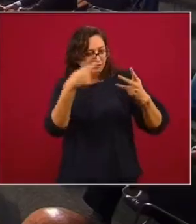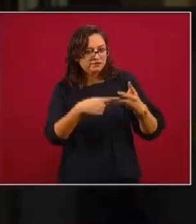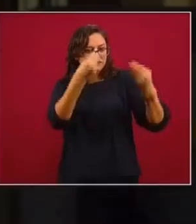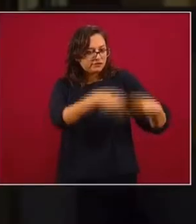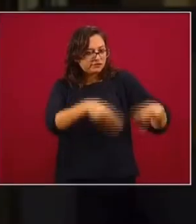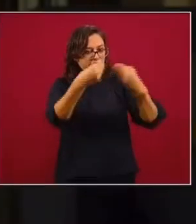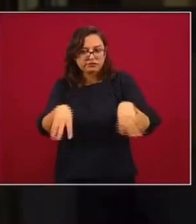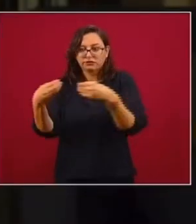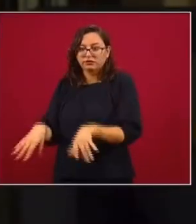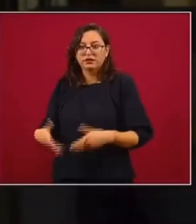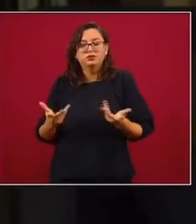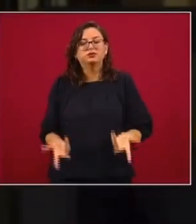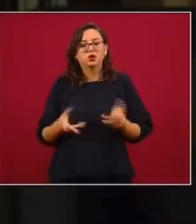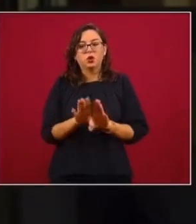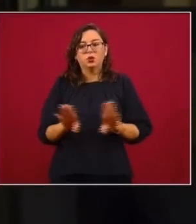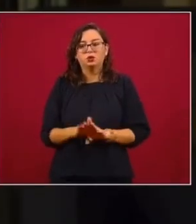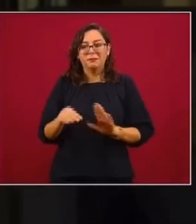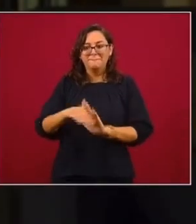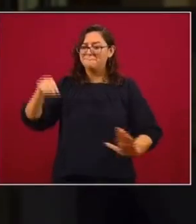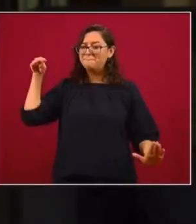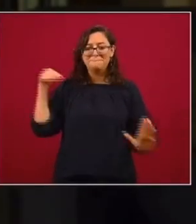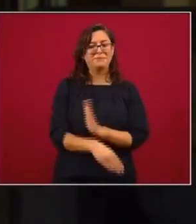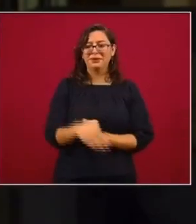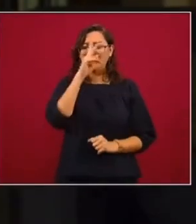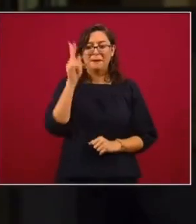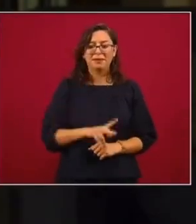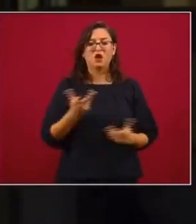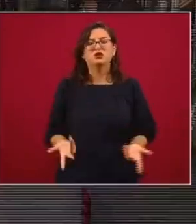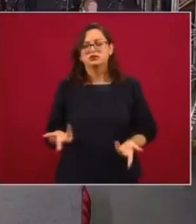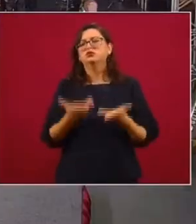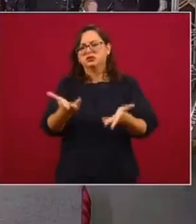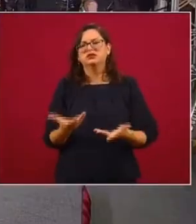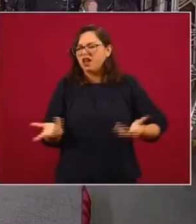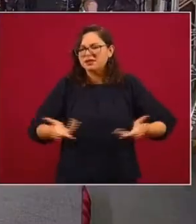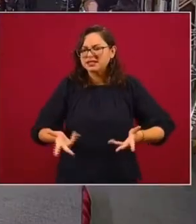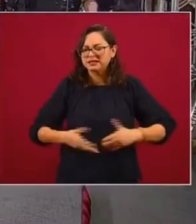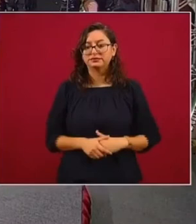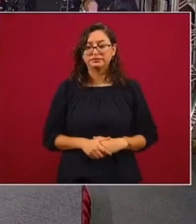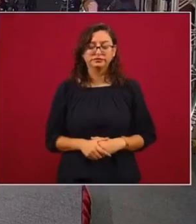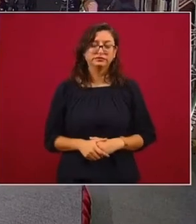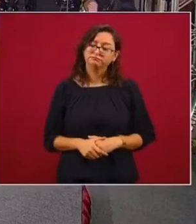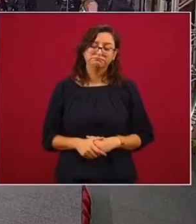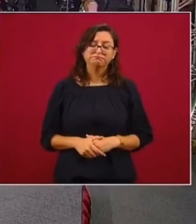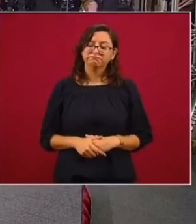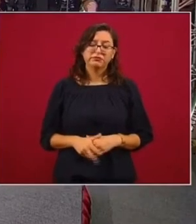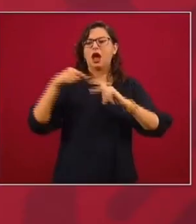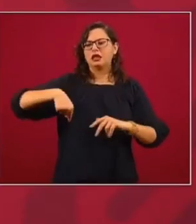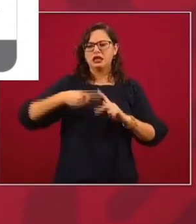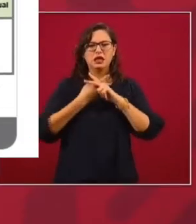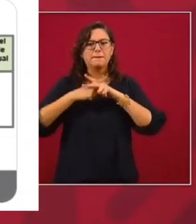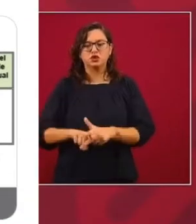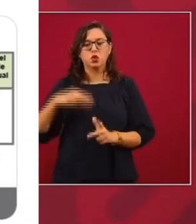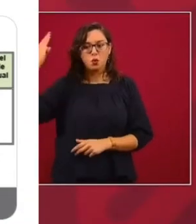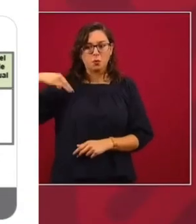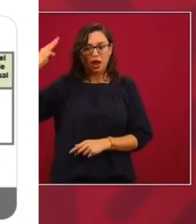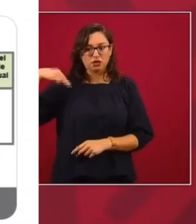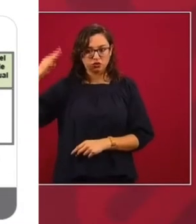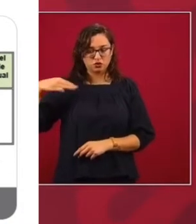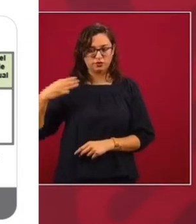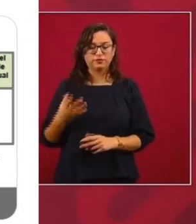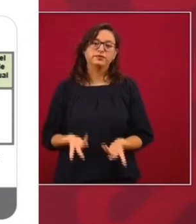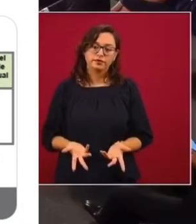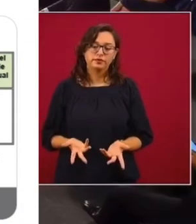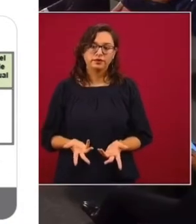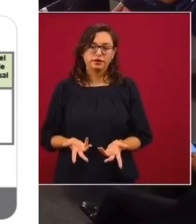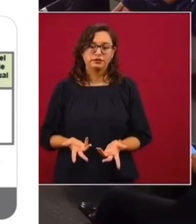¿Qué se va a hacer para evitar esta caída, que es una de las más pronunciadas de la historia moderna de nuestro país? Sí, ya esperábamos estos datos, ya nos afectó en el primer